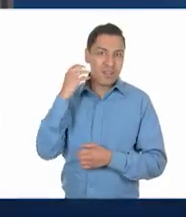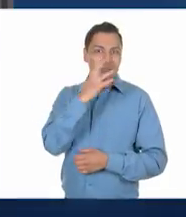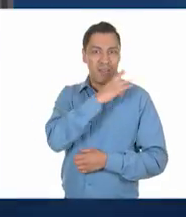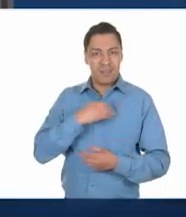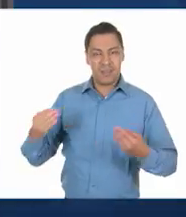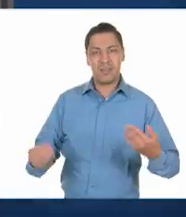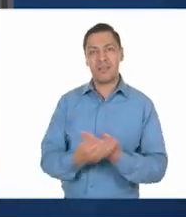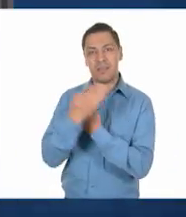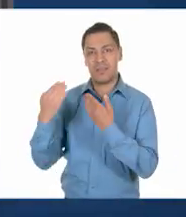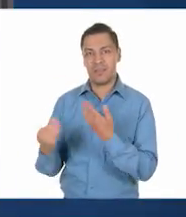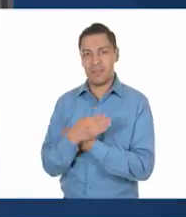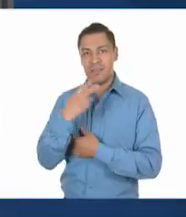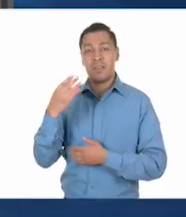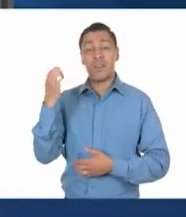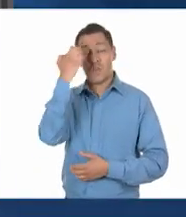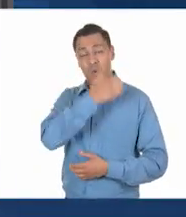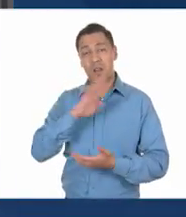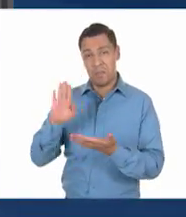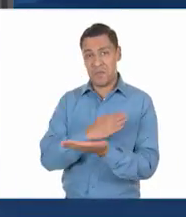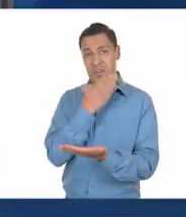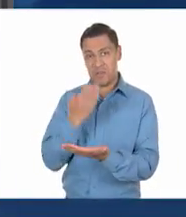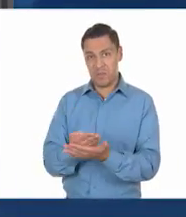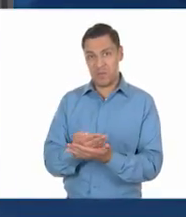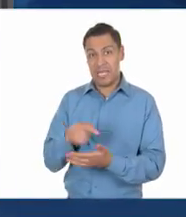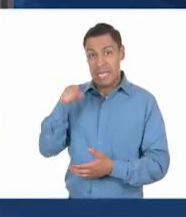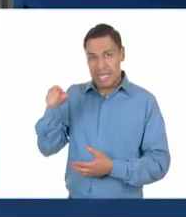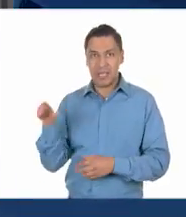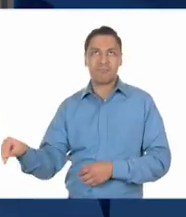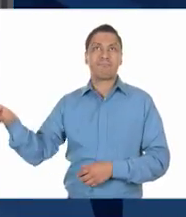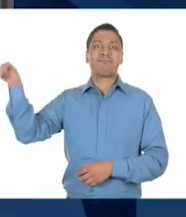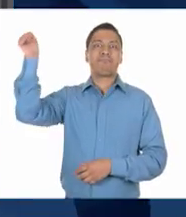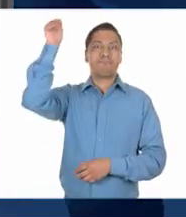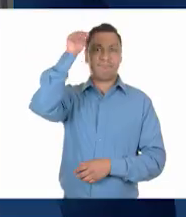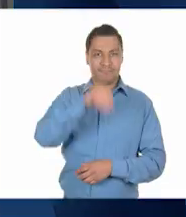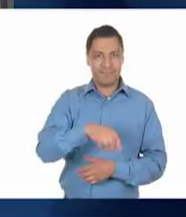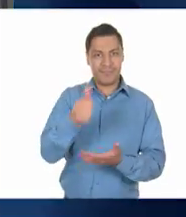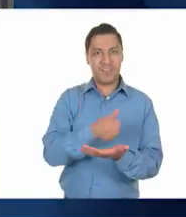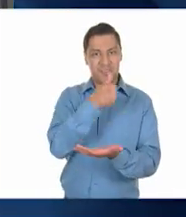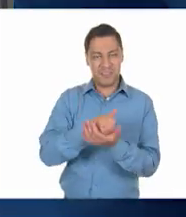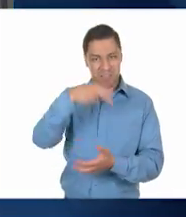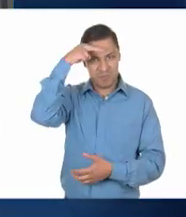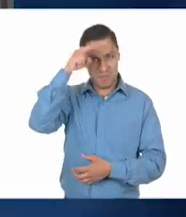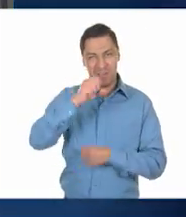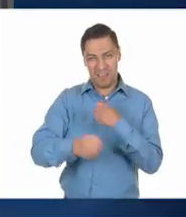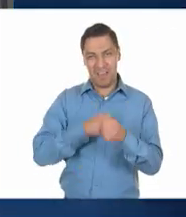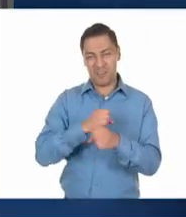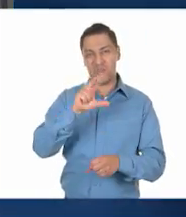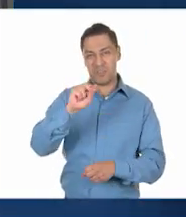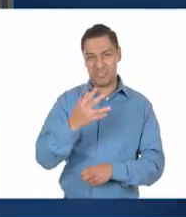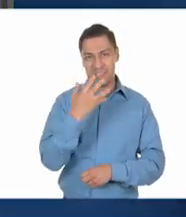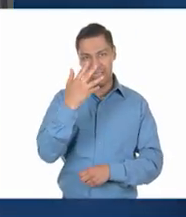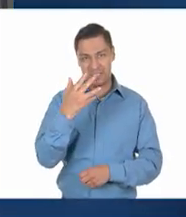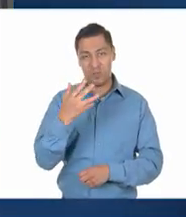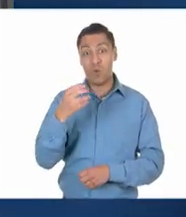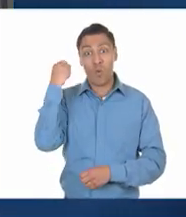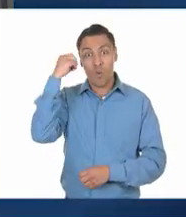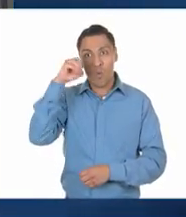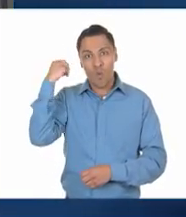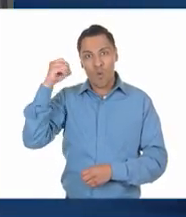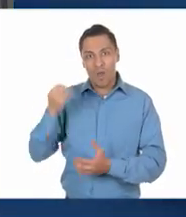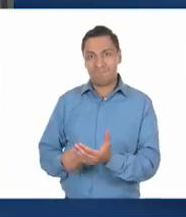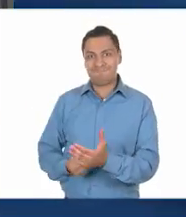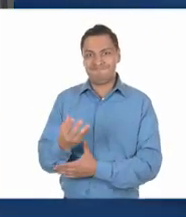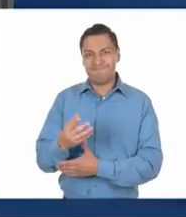educaron en escuelas bilingües. María Basilio migró a la Ciudad de México en 1985. Desde que salió de Oaxaca, ha